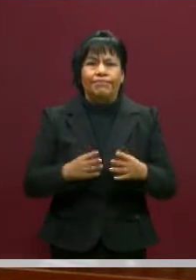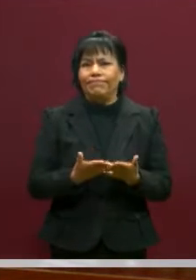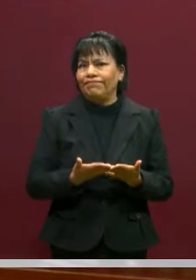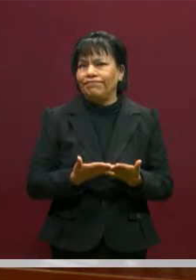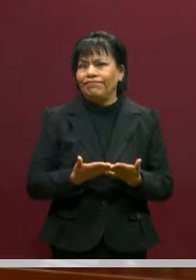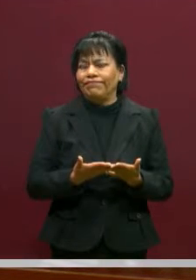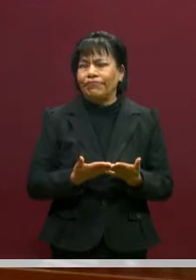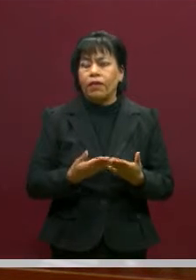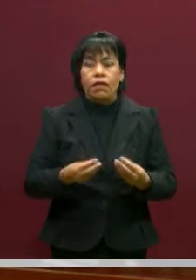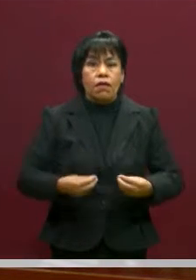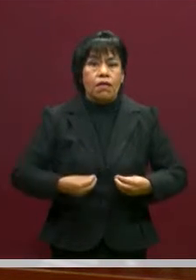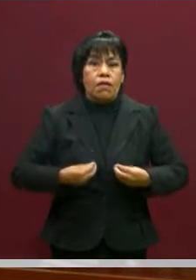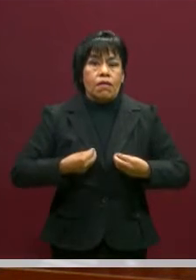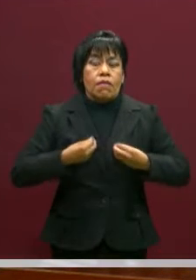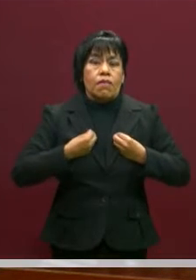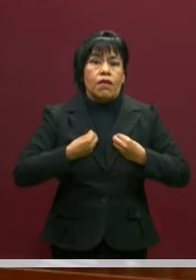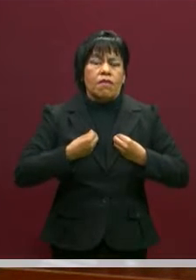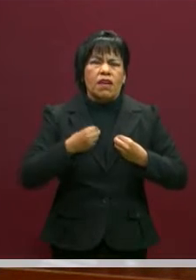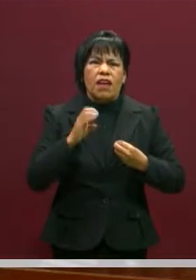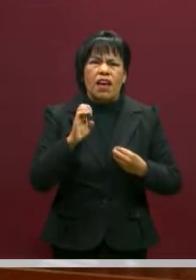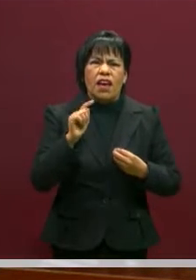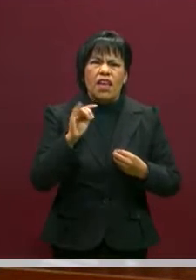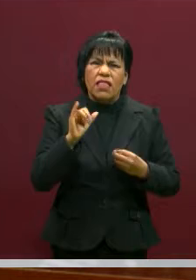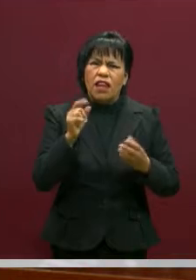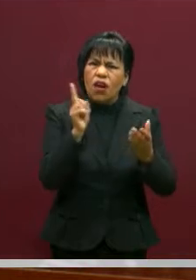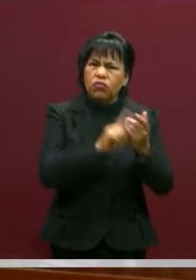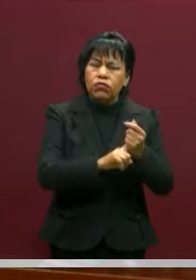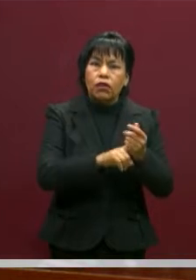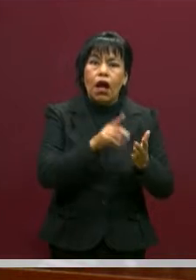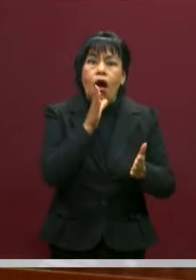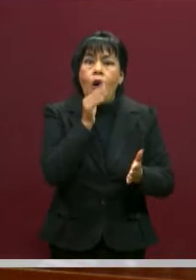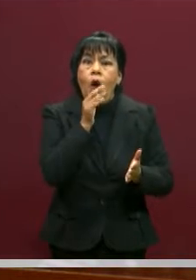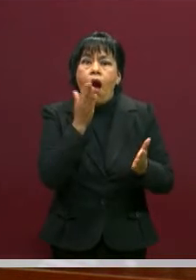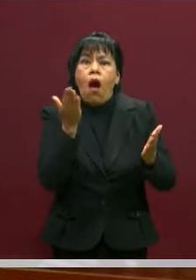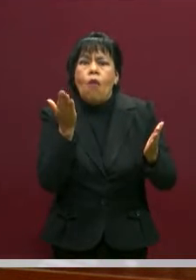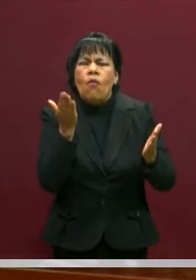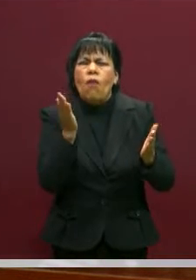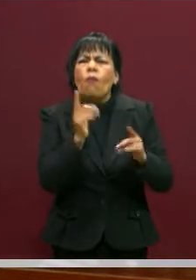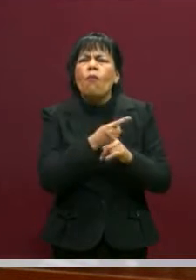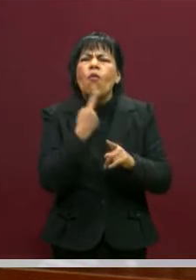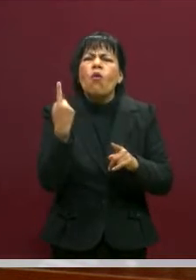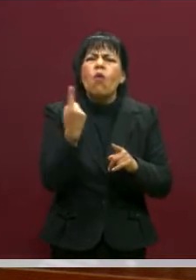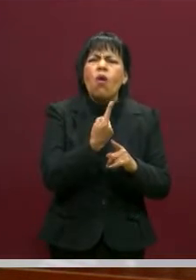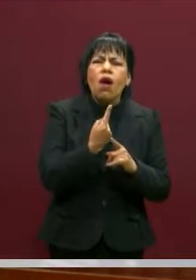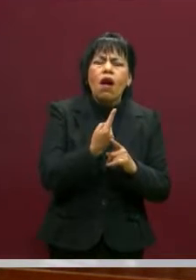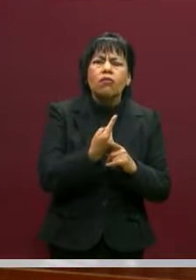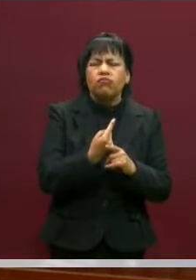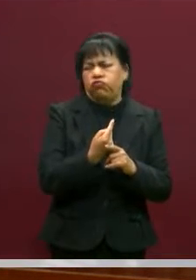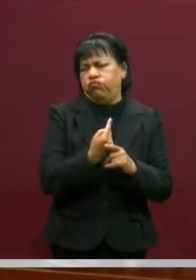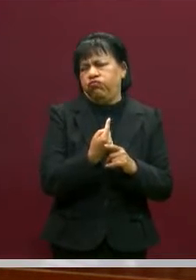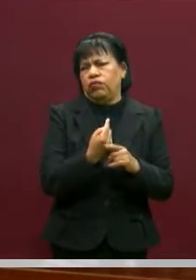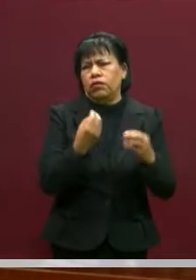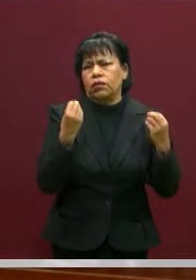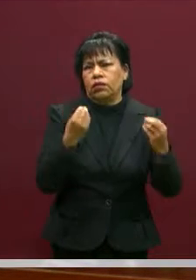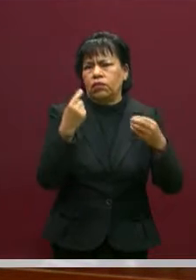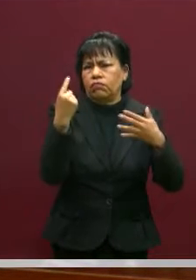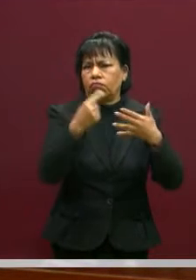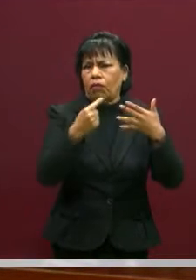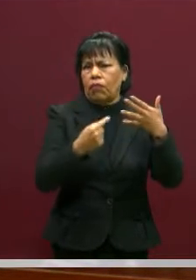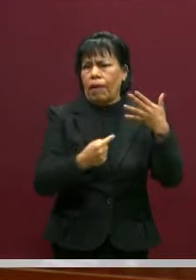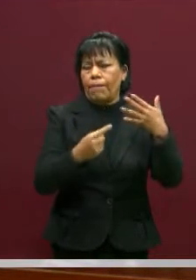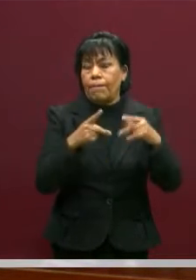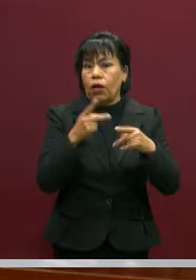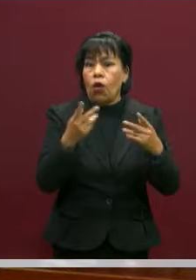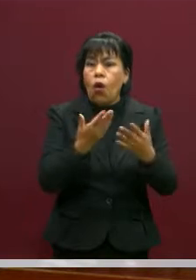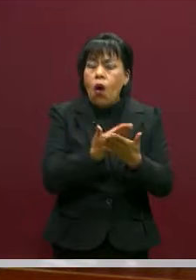vivir sin ética. La ética entraña los valores, entraña muchas cosas, lo iré abordando, pero en este momento de